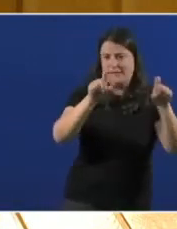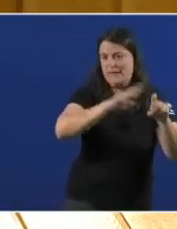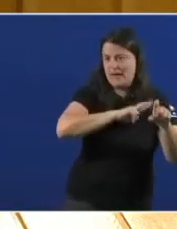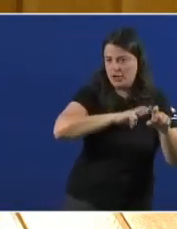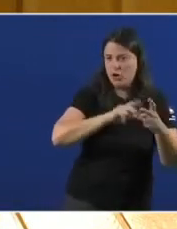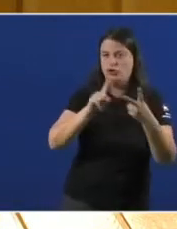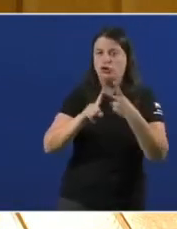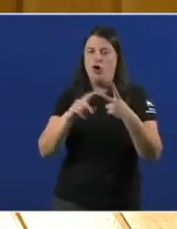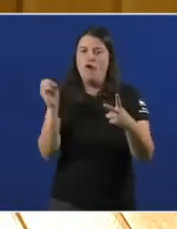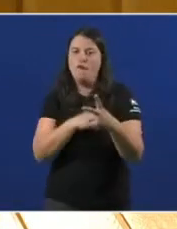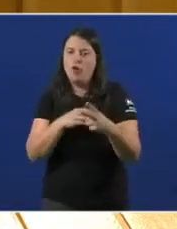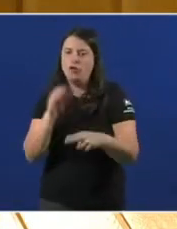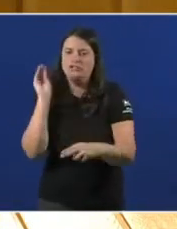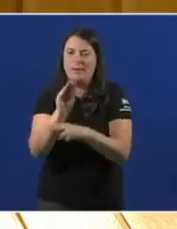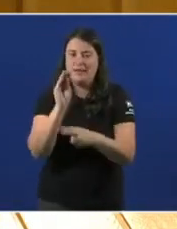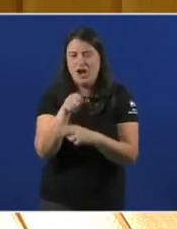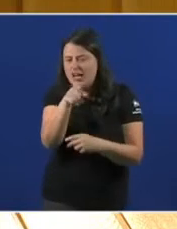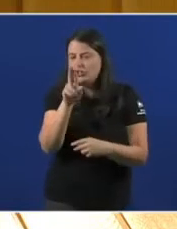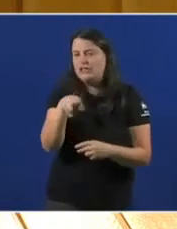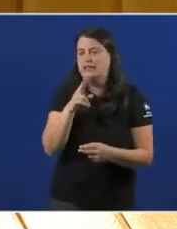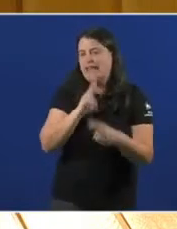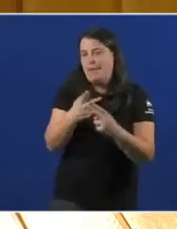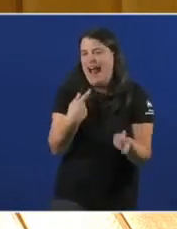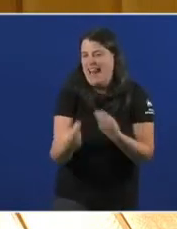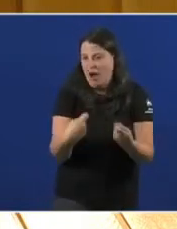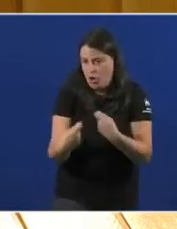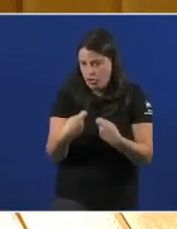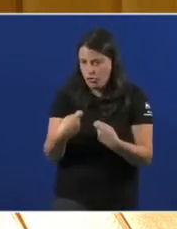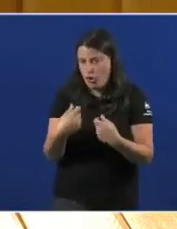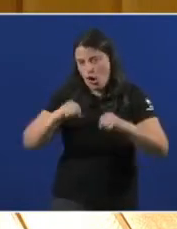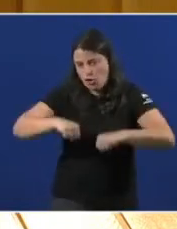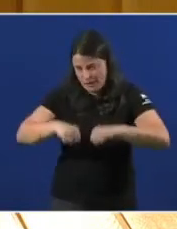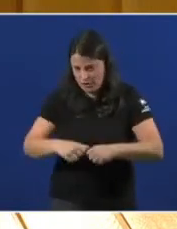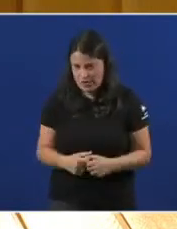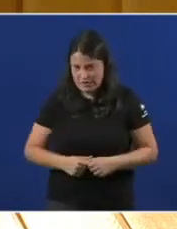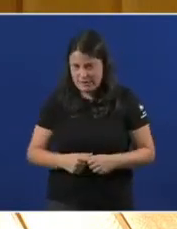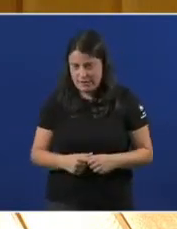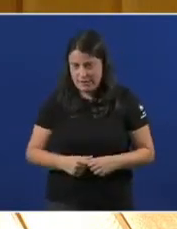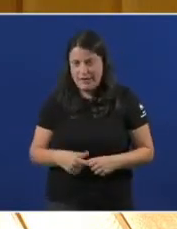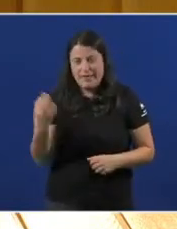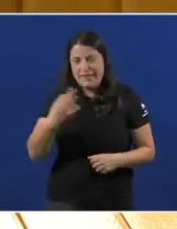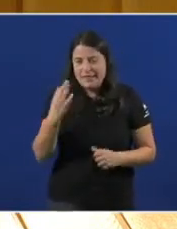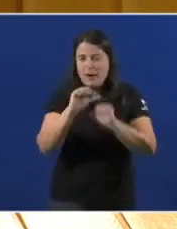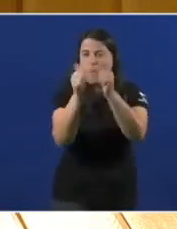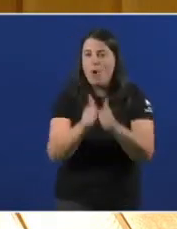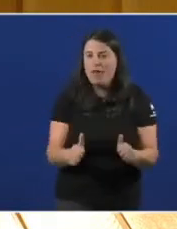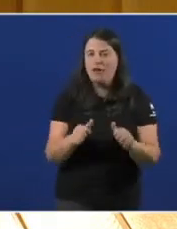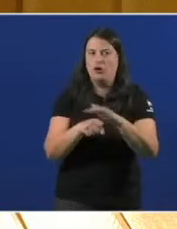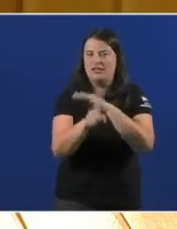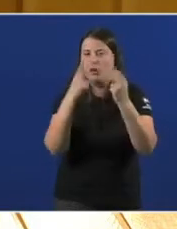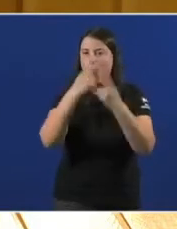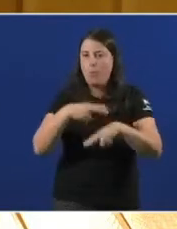fondos de investimentos que fan negocio coa bellez. hai que avanzar cara a un modelo de xestión pública.